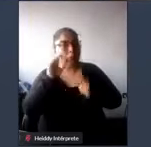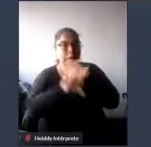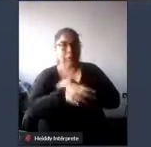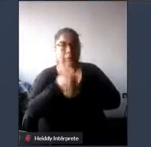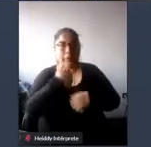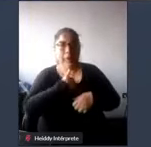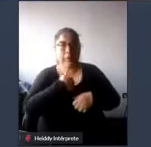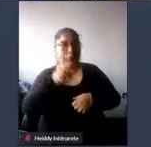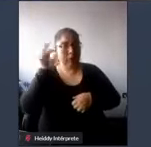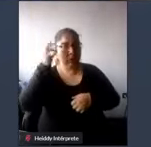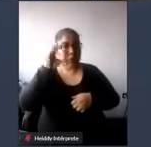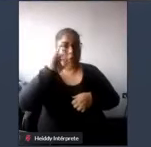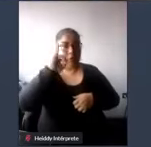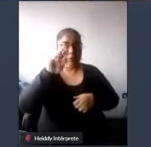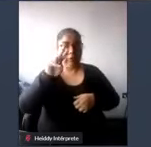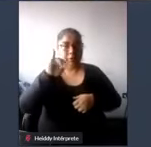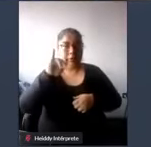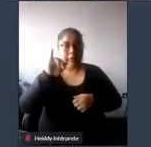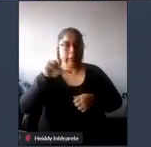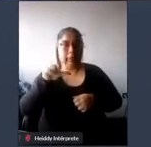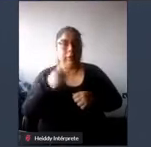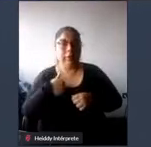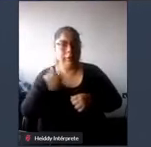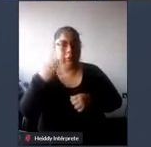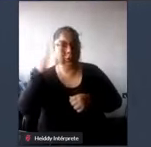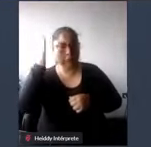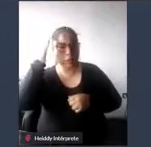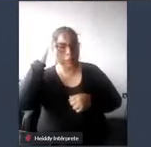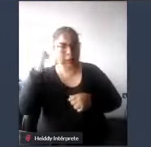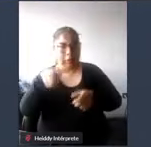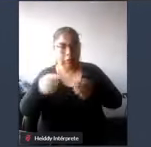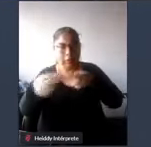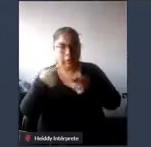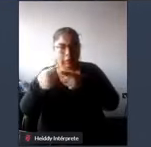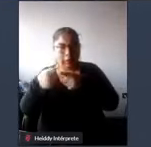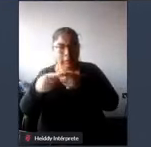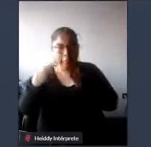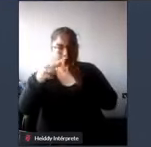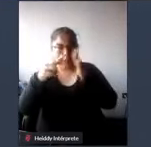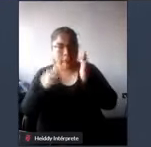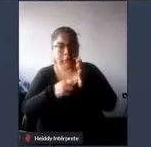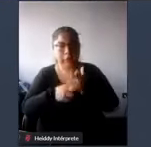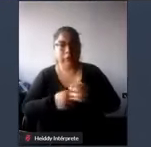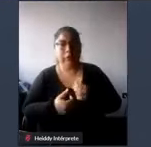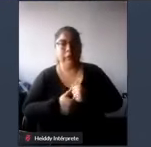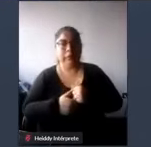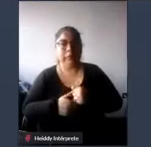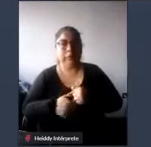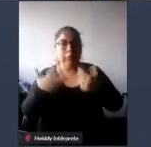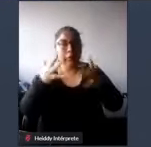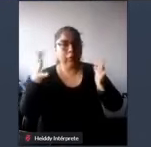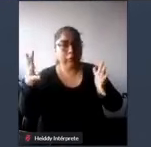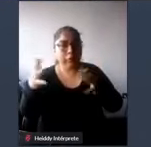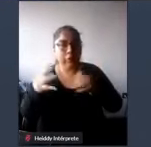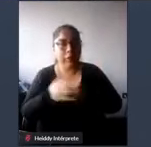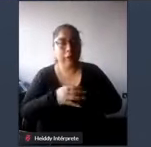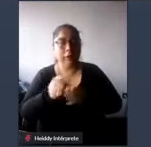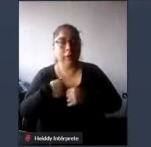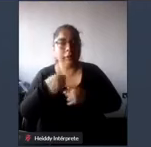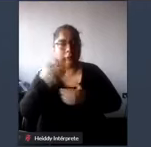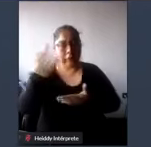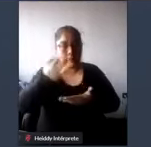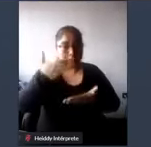ingeniero civil que soy ejecutor de proyectos y de obras pero no tengo esa especialidad